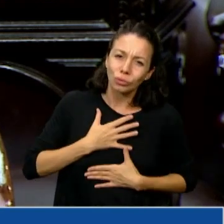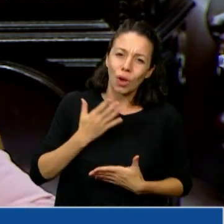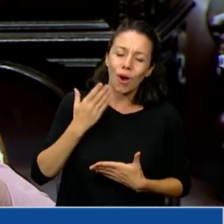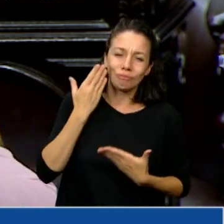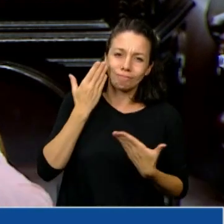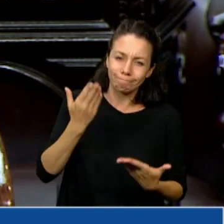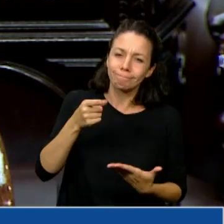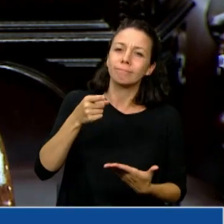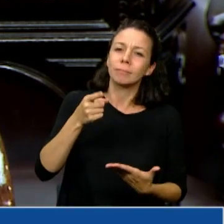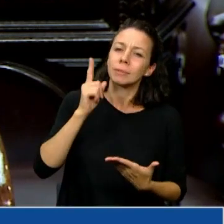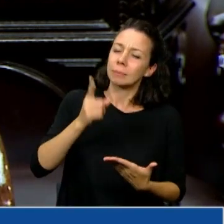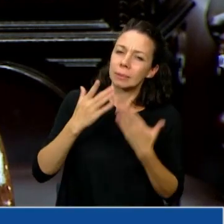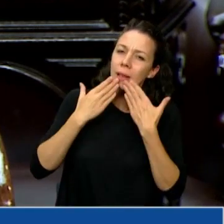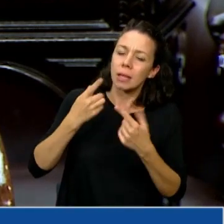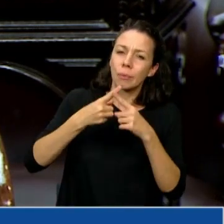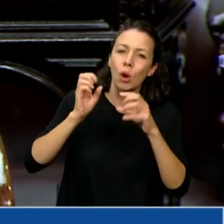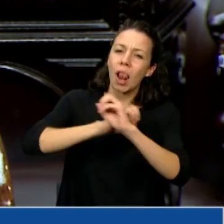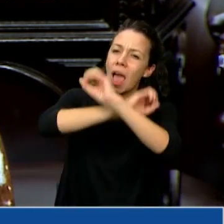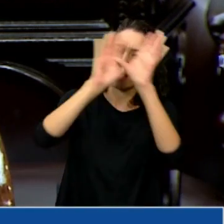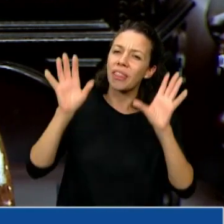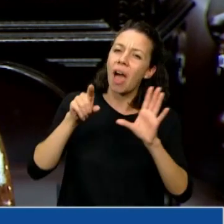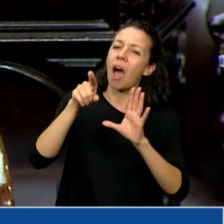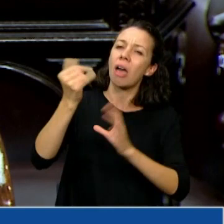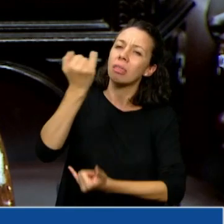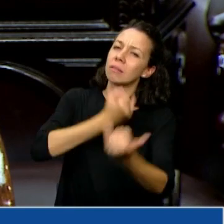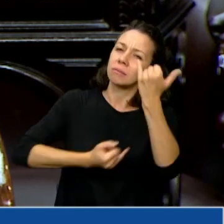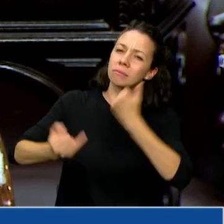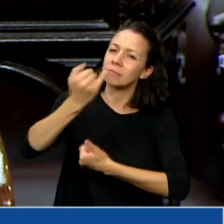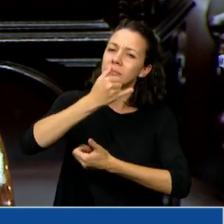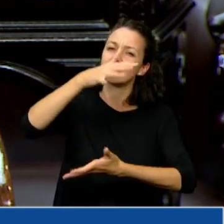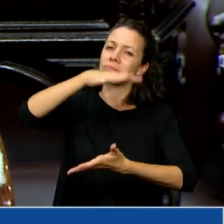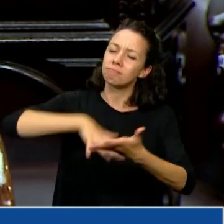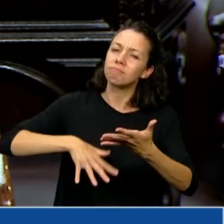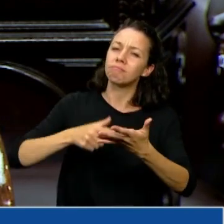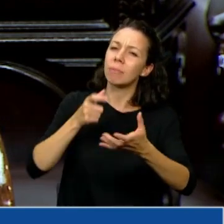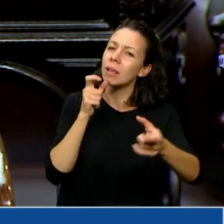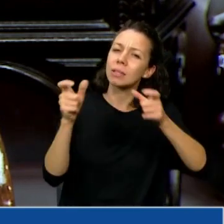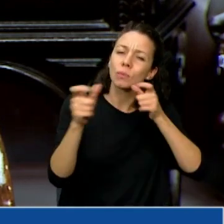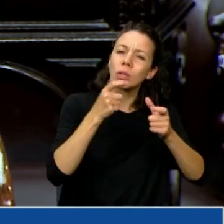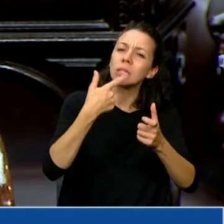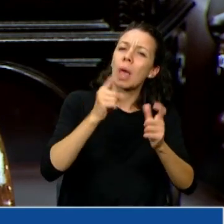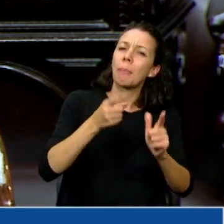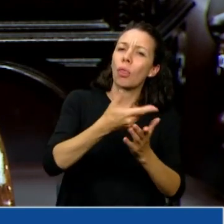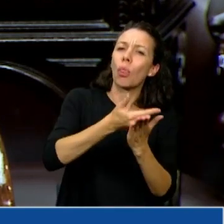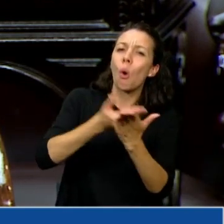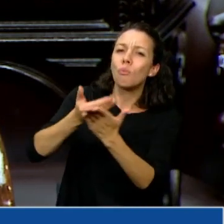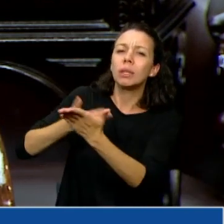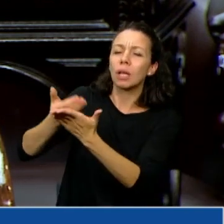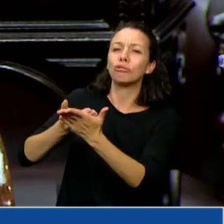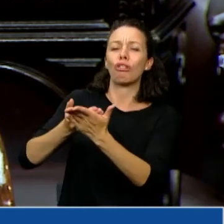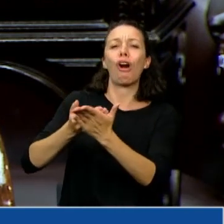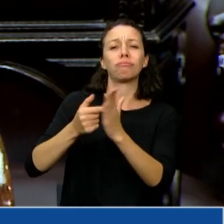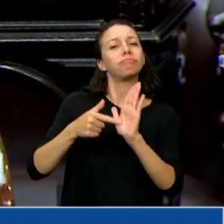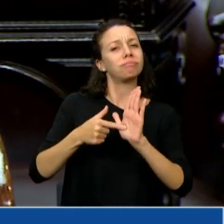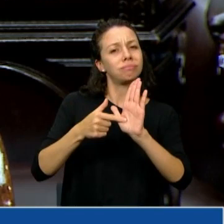la claridad y contundencia con la que ha desarrollado su intervención y la documentación que queda acá